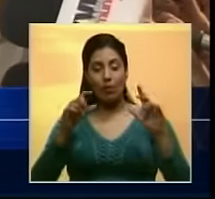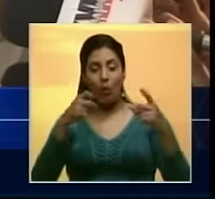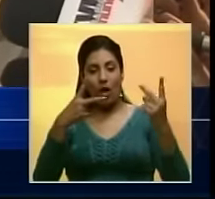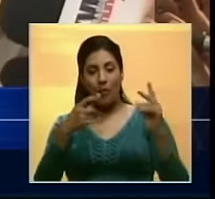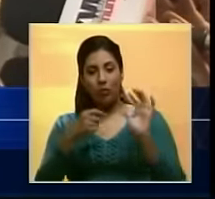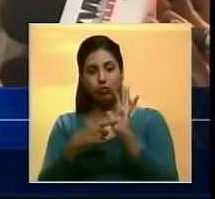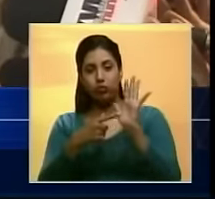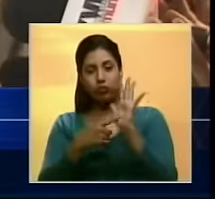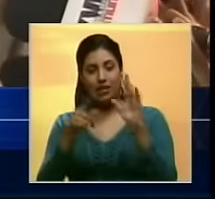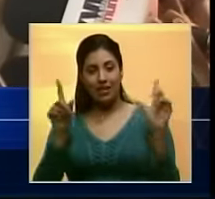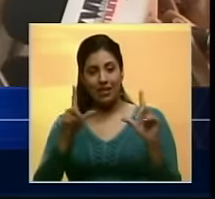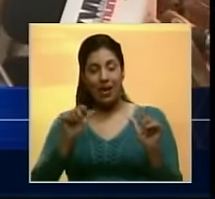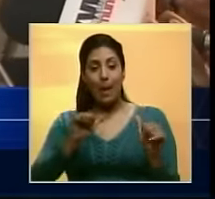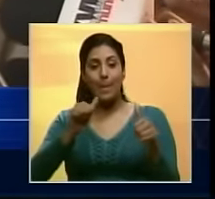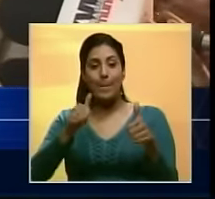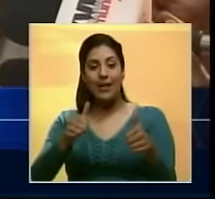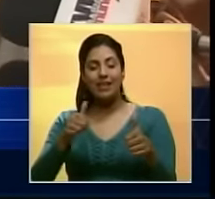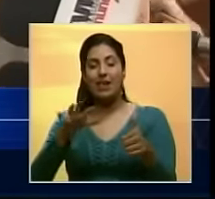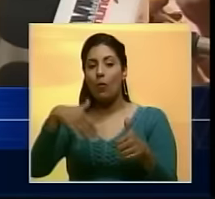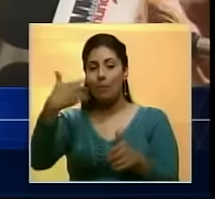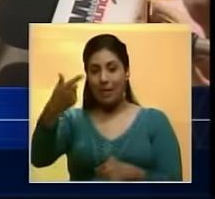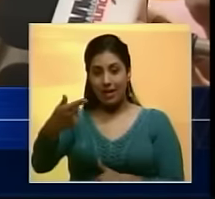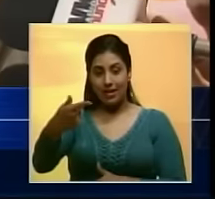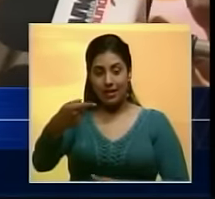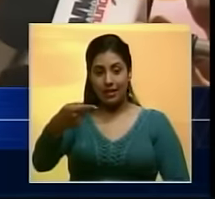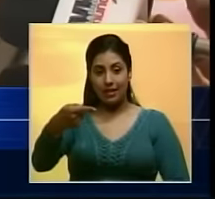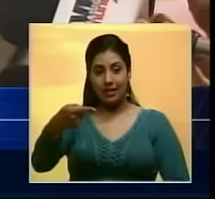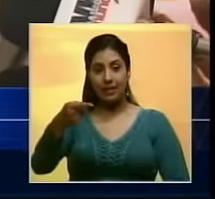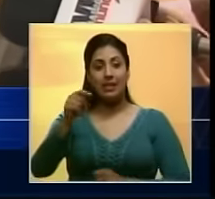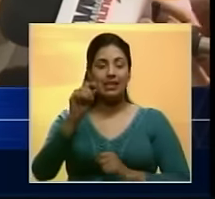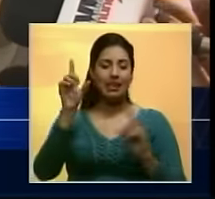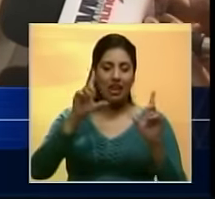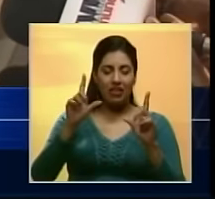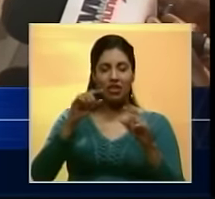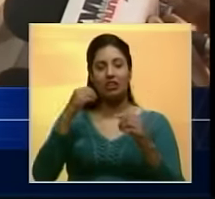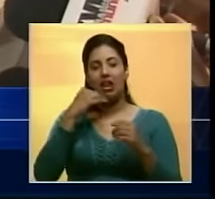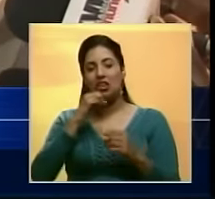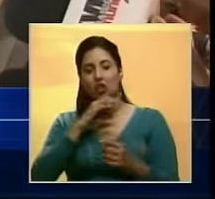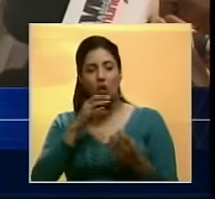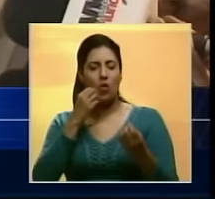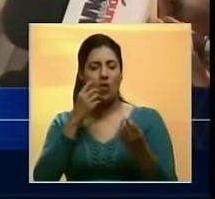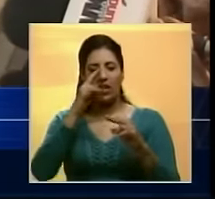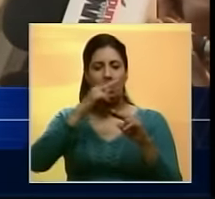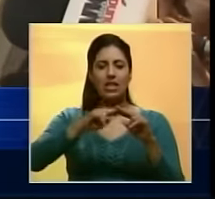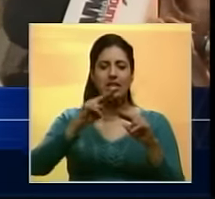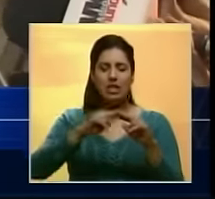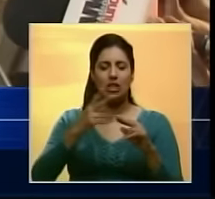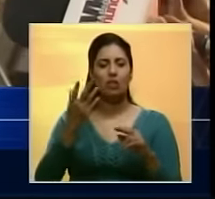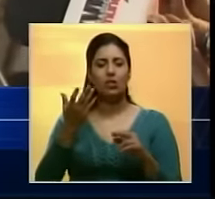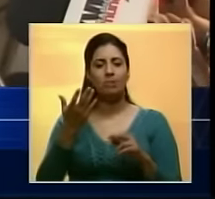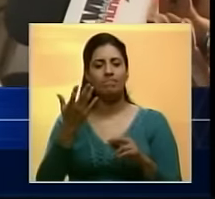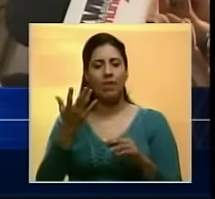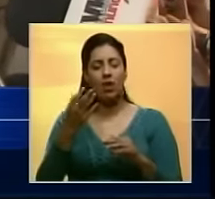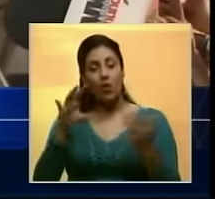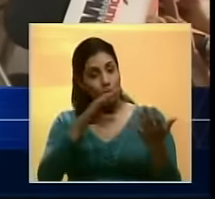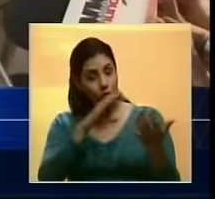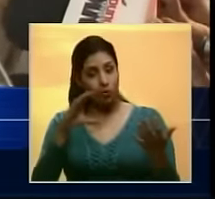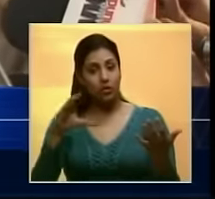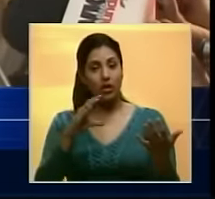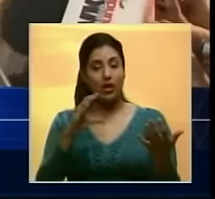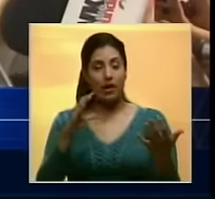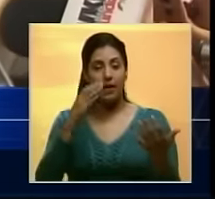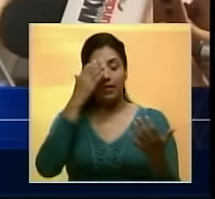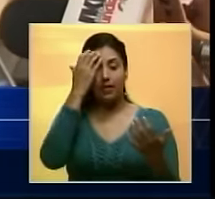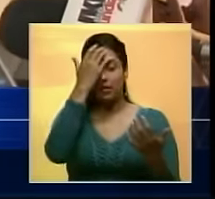que van a empezar a verse a partir del día de mañana, series, documentales, infantiles, musicales,